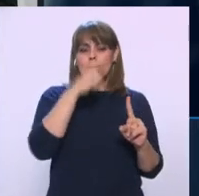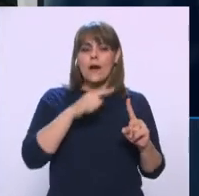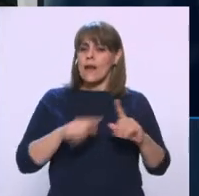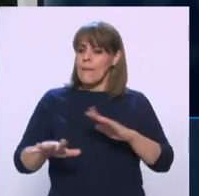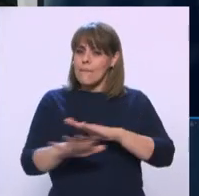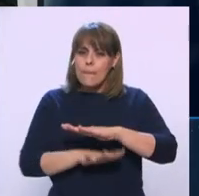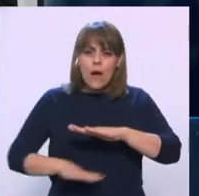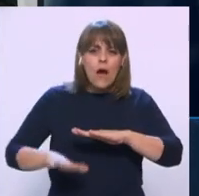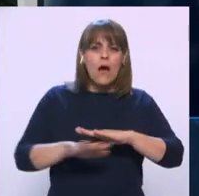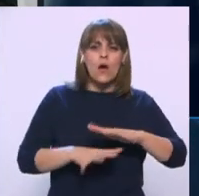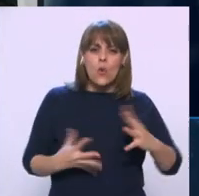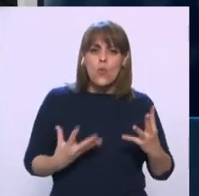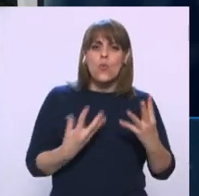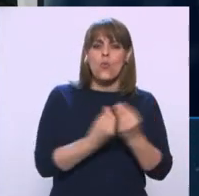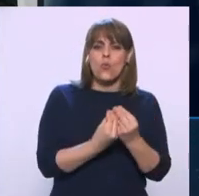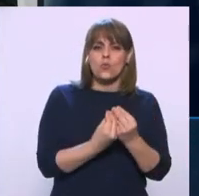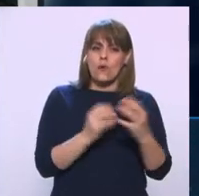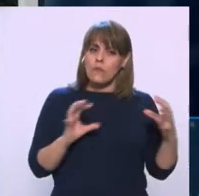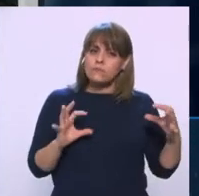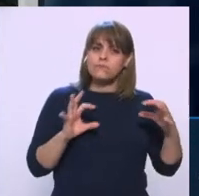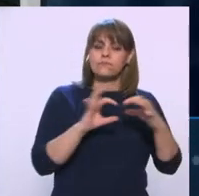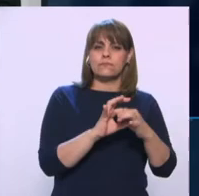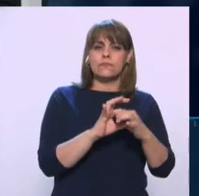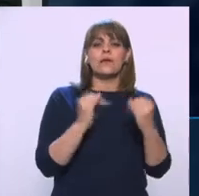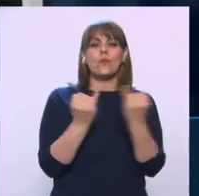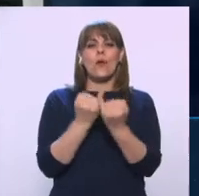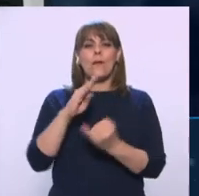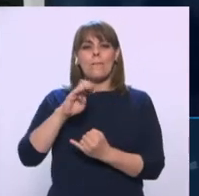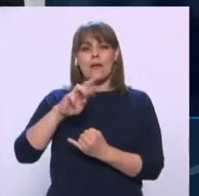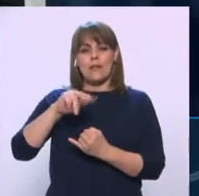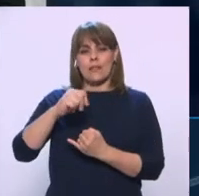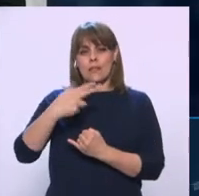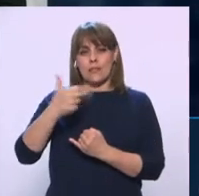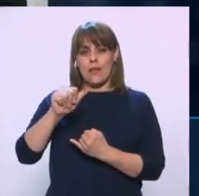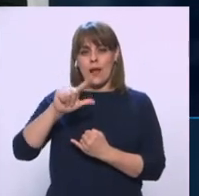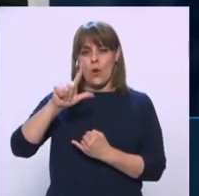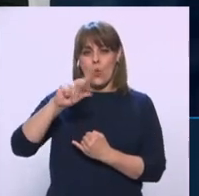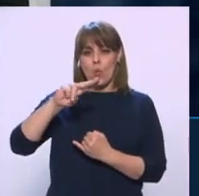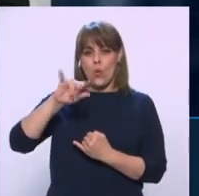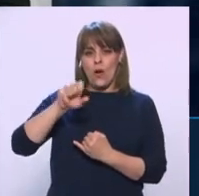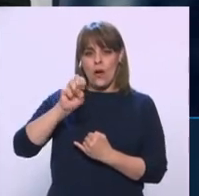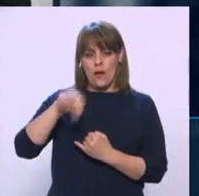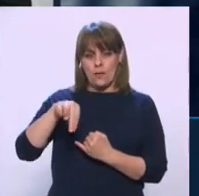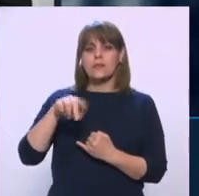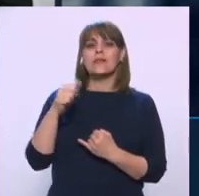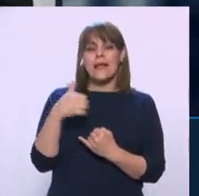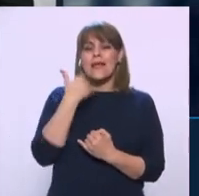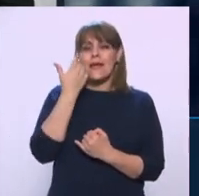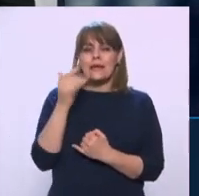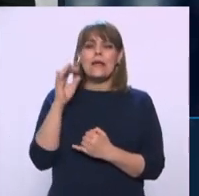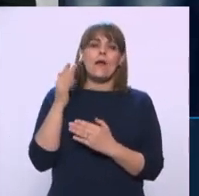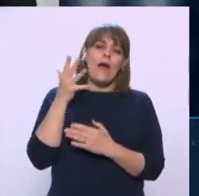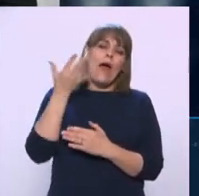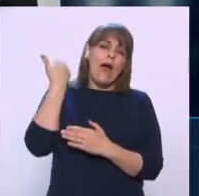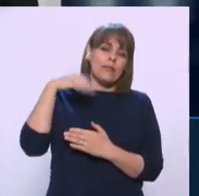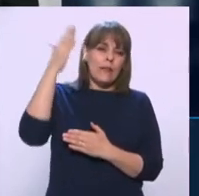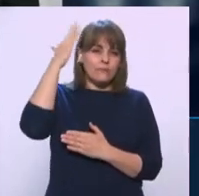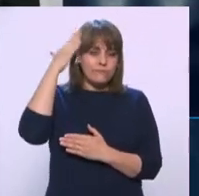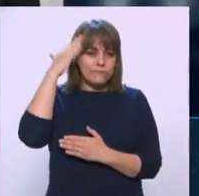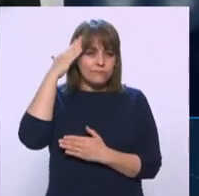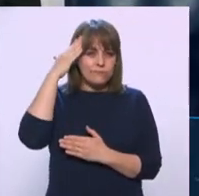Este proyecto de Morena Berta Luján Quien también ya estuvo en algún momento Interesada en la dirigencia de este partido político